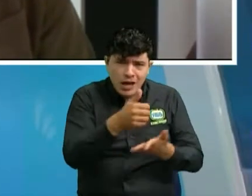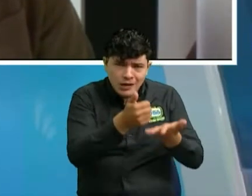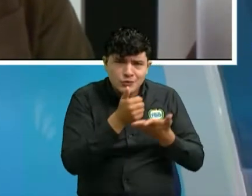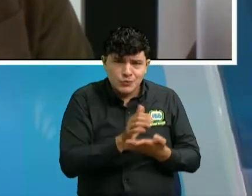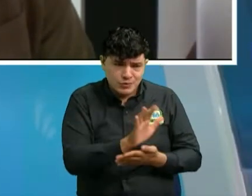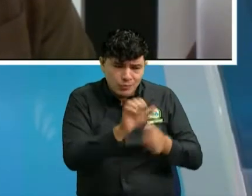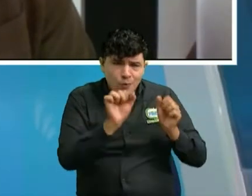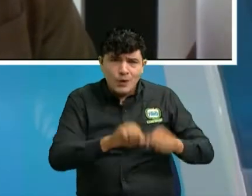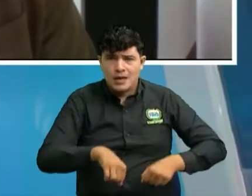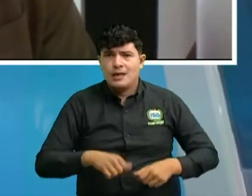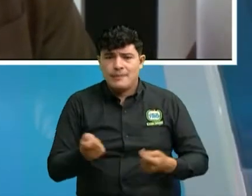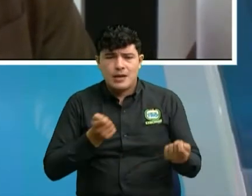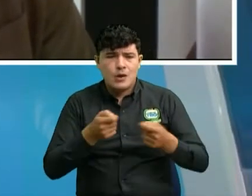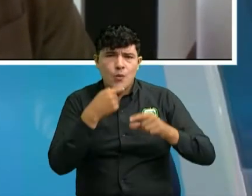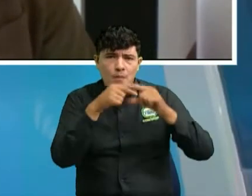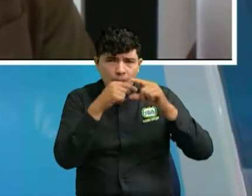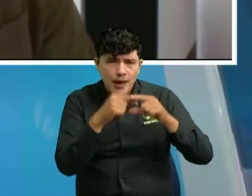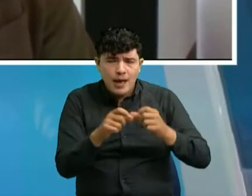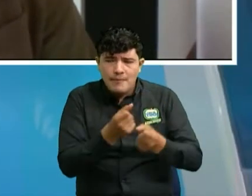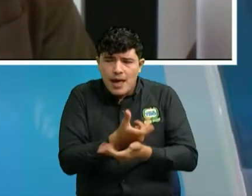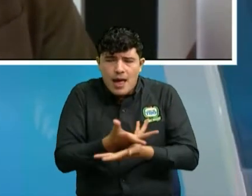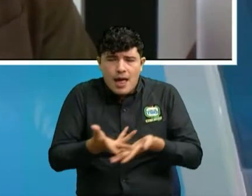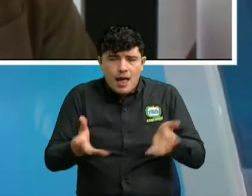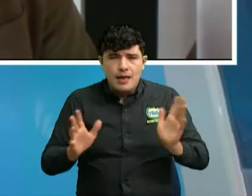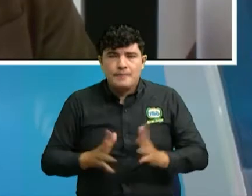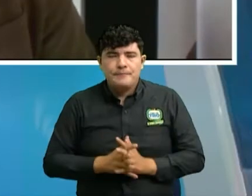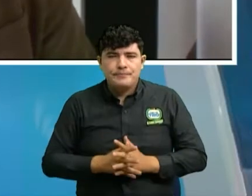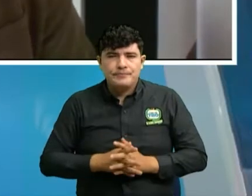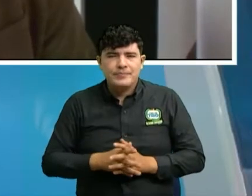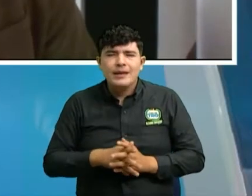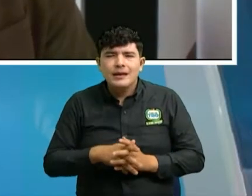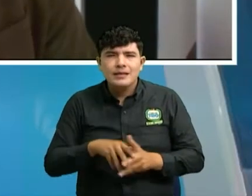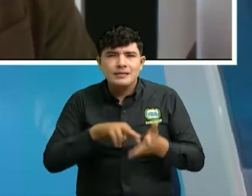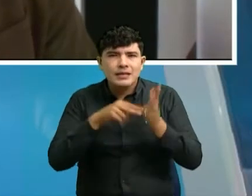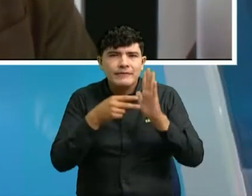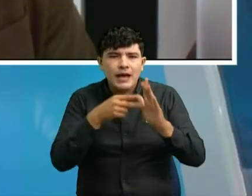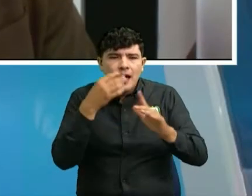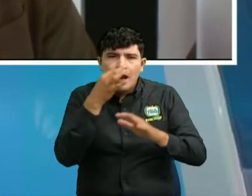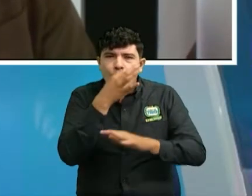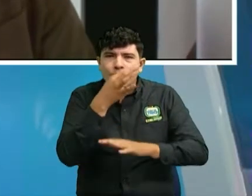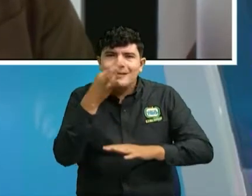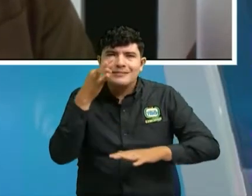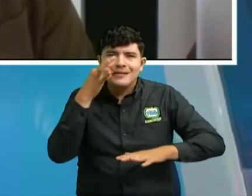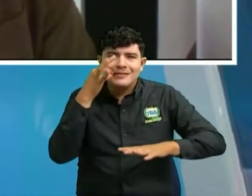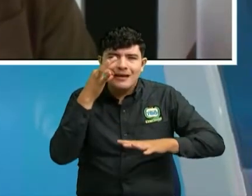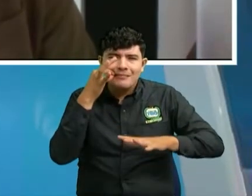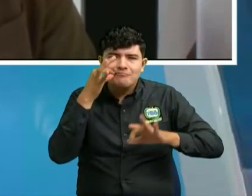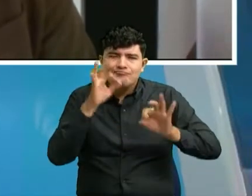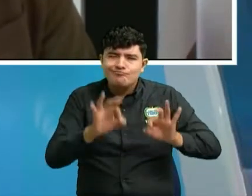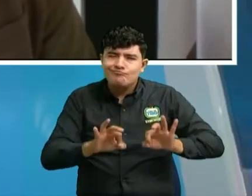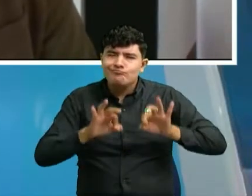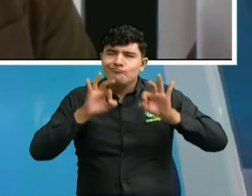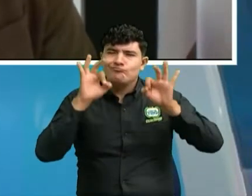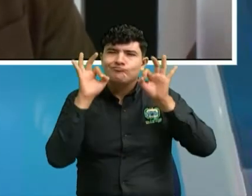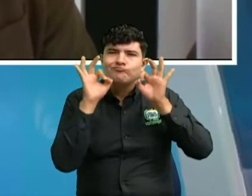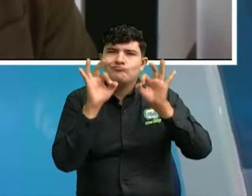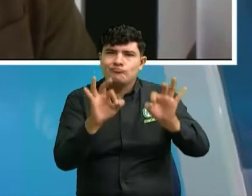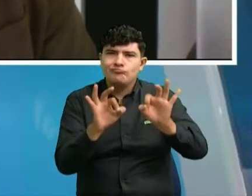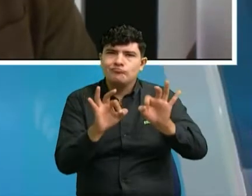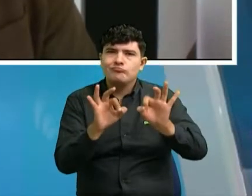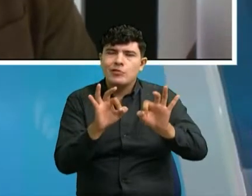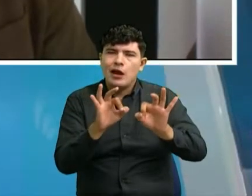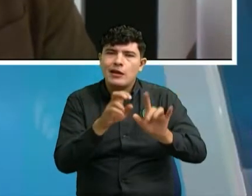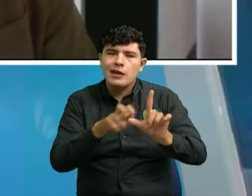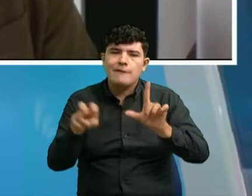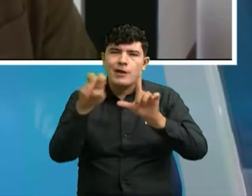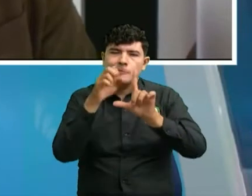manejo de cuentas y es subir el nivel de seguridad para evitar este tipo de vulneraciones y por nada del mundo